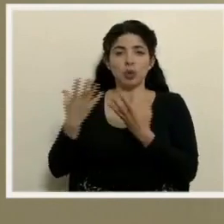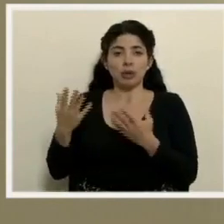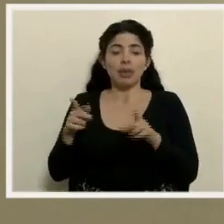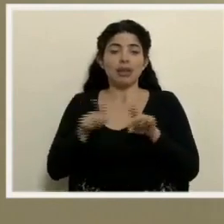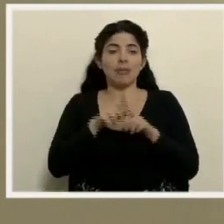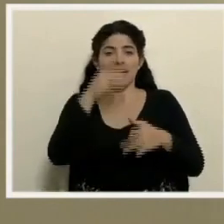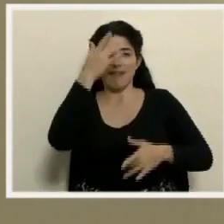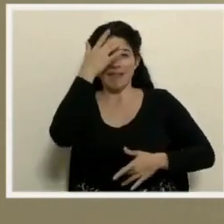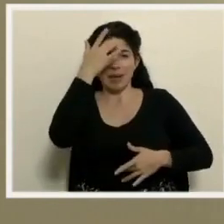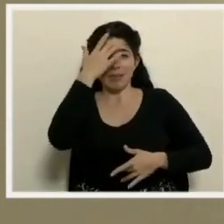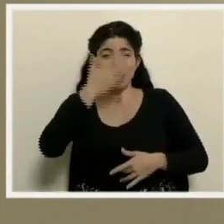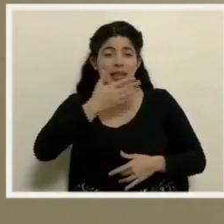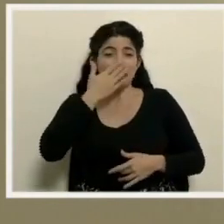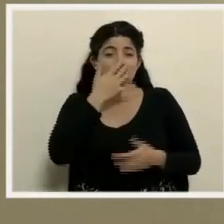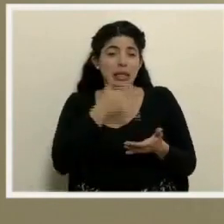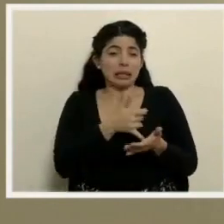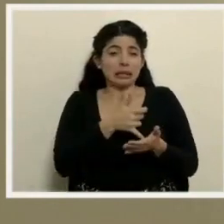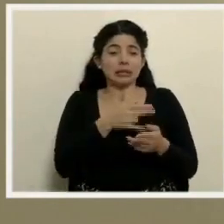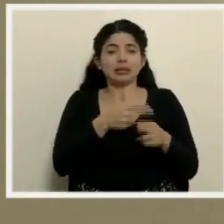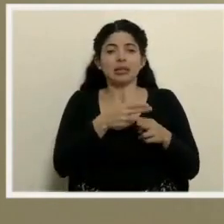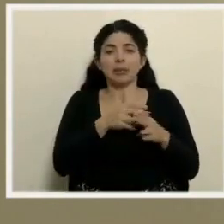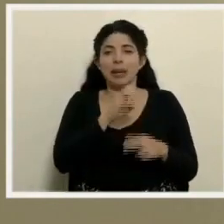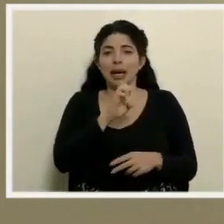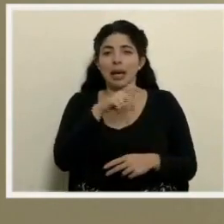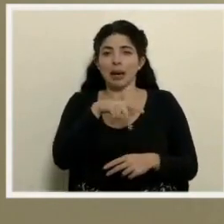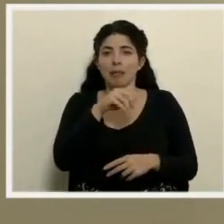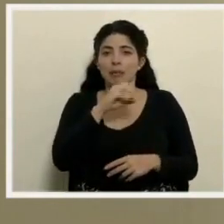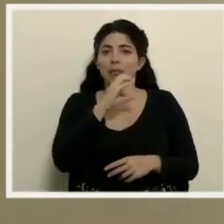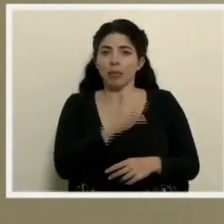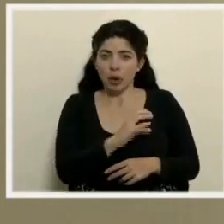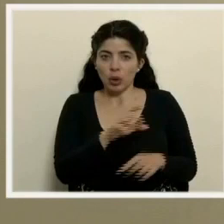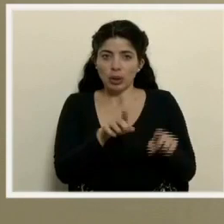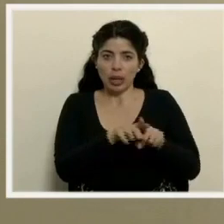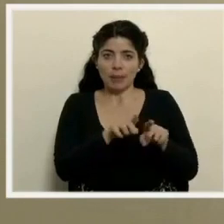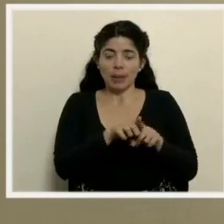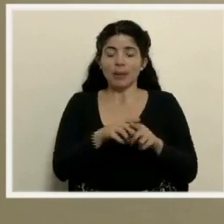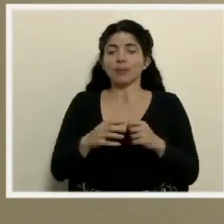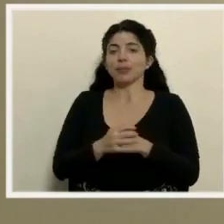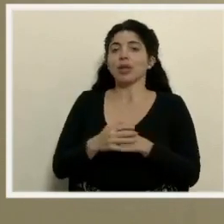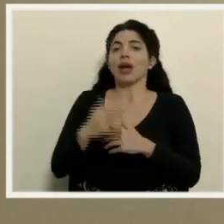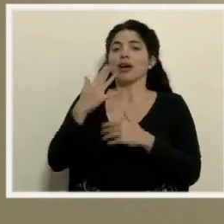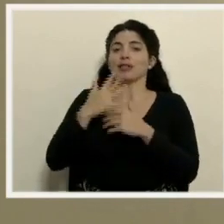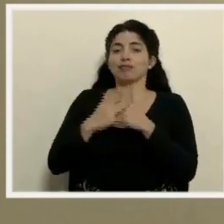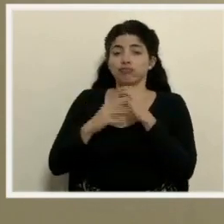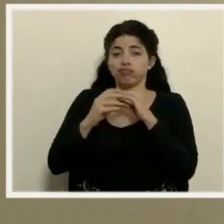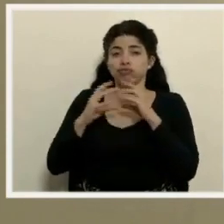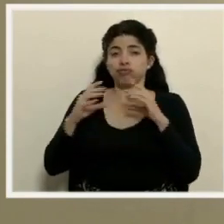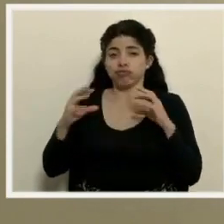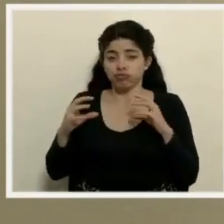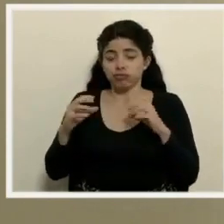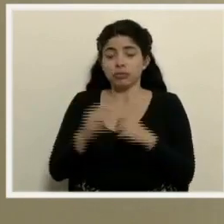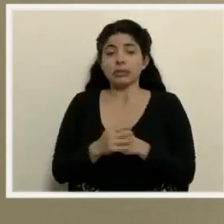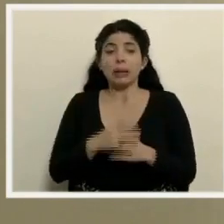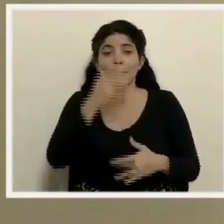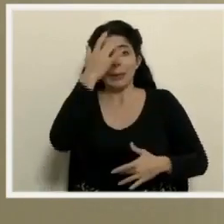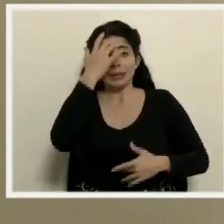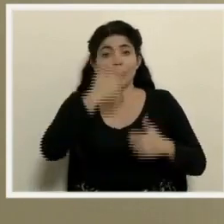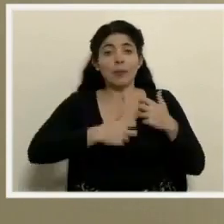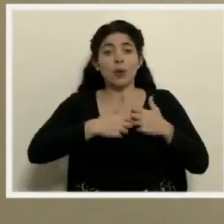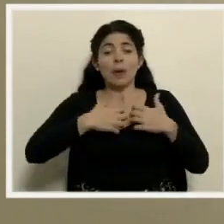crónica considerada como EPOC, la tuberculosis, pacientes que padecen de